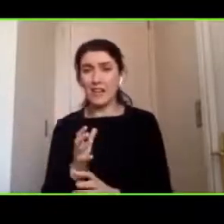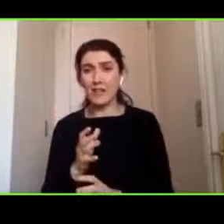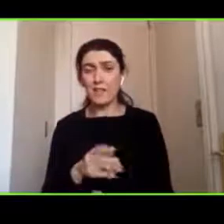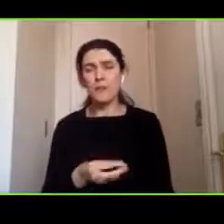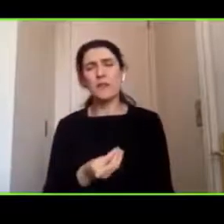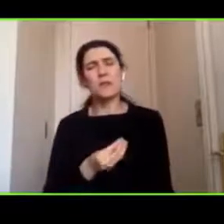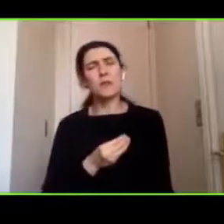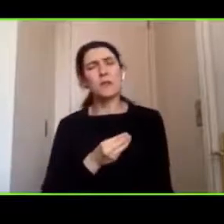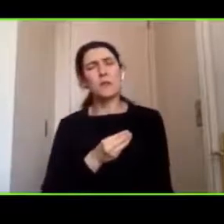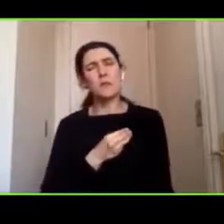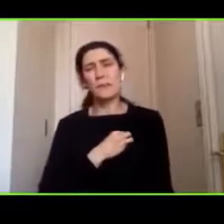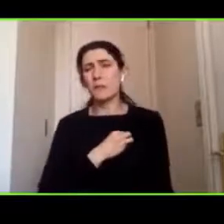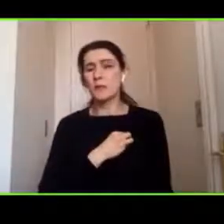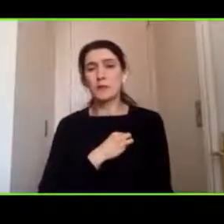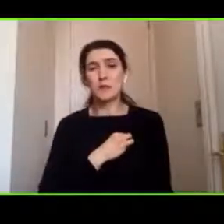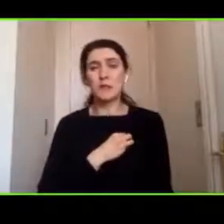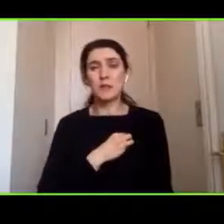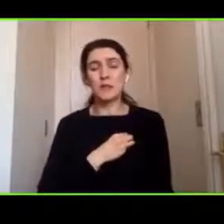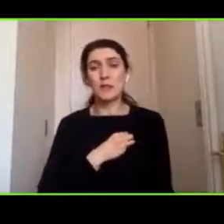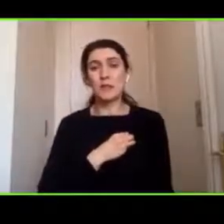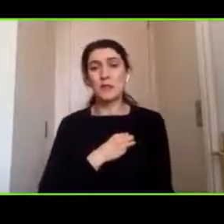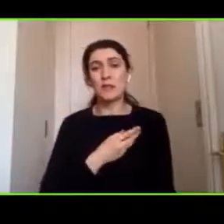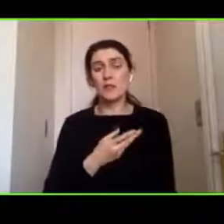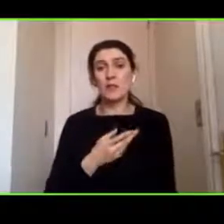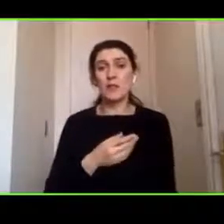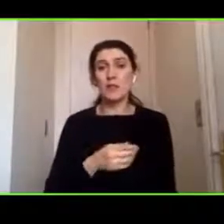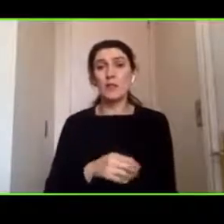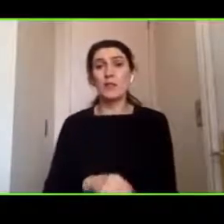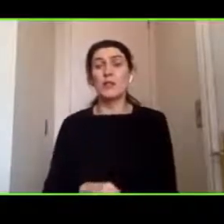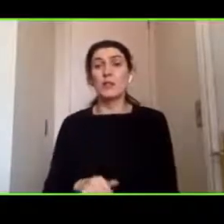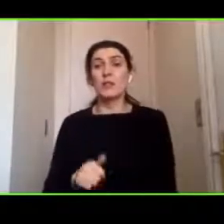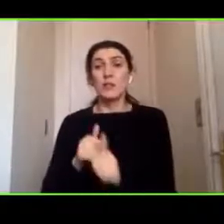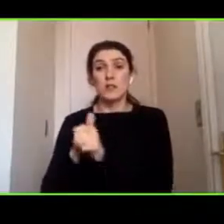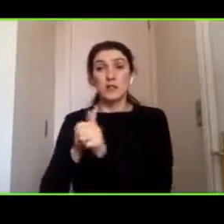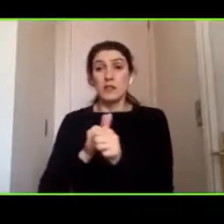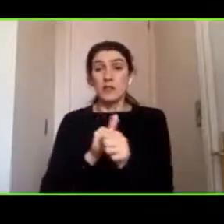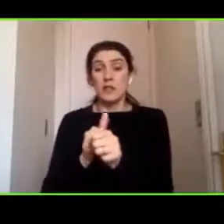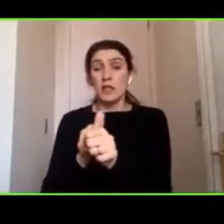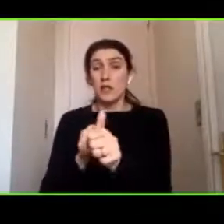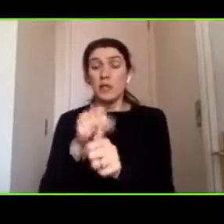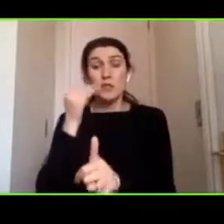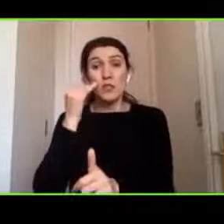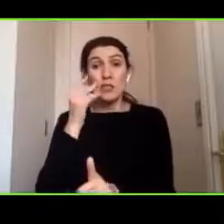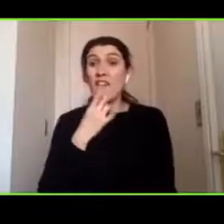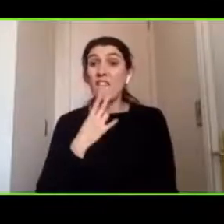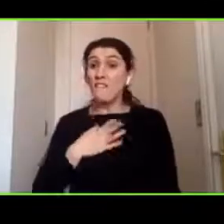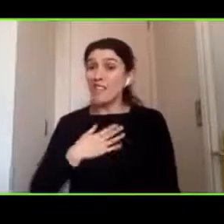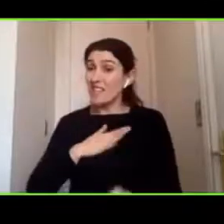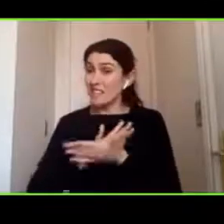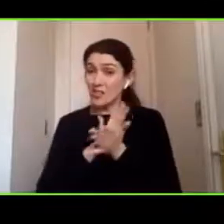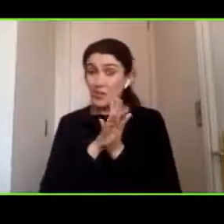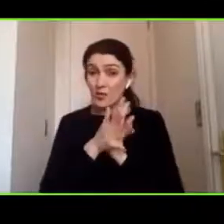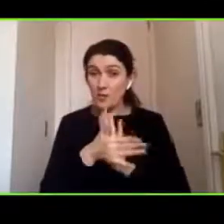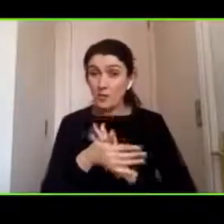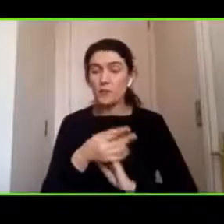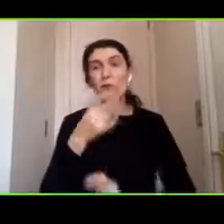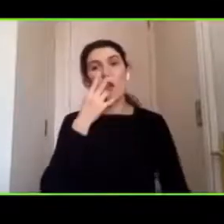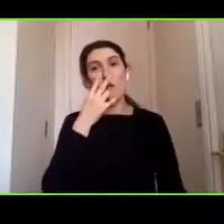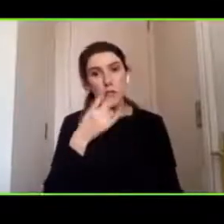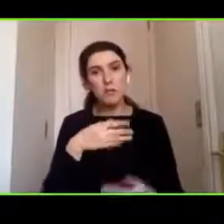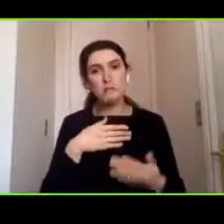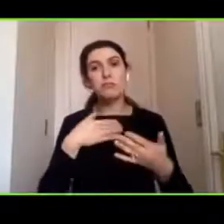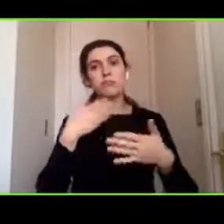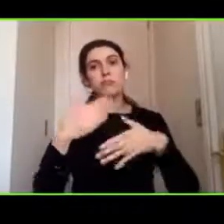que seguir a un paciente por toda su vida y muchas veces uno ve que el paciente evoluciona de forma